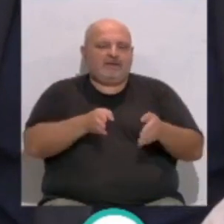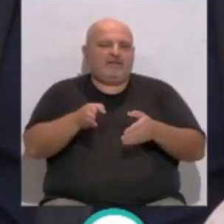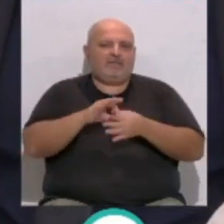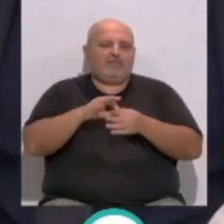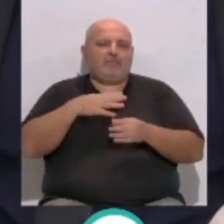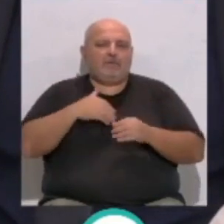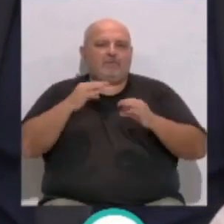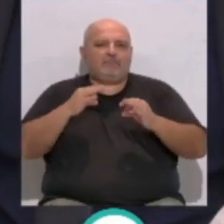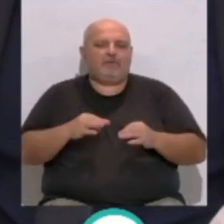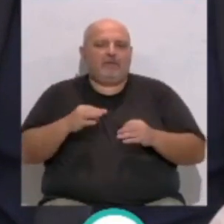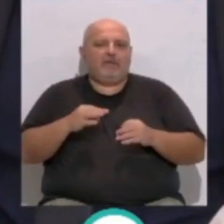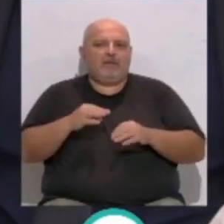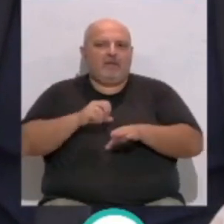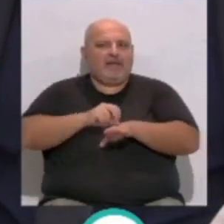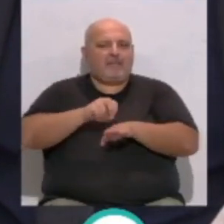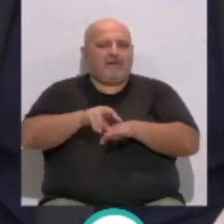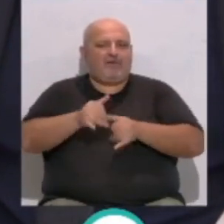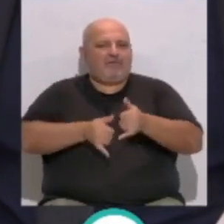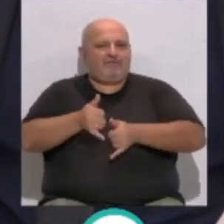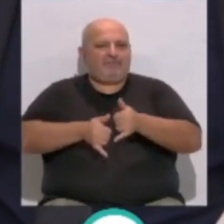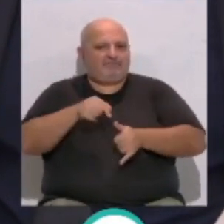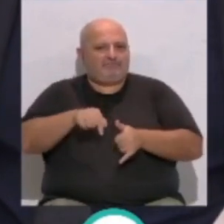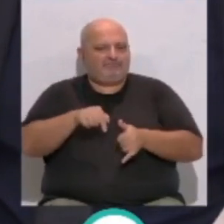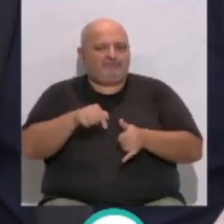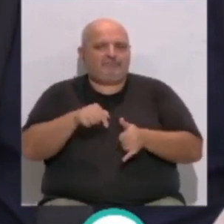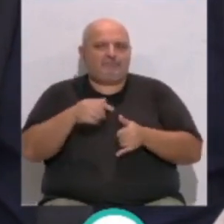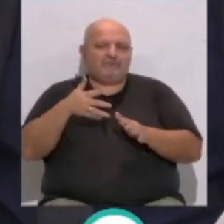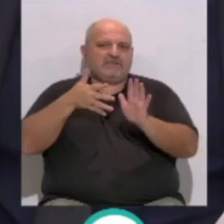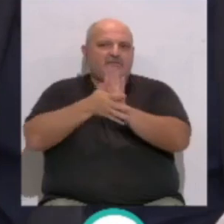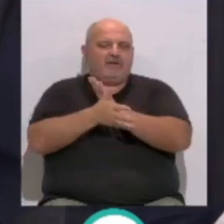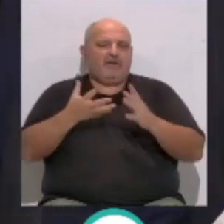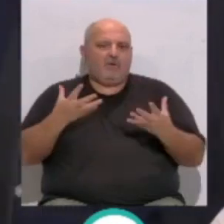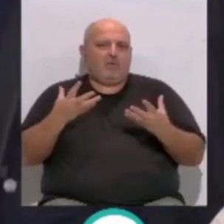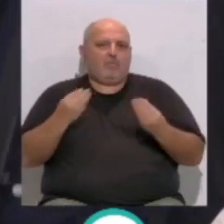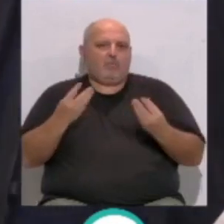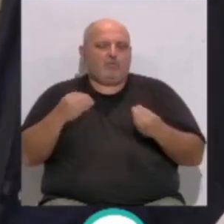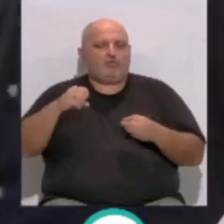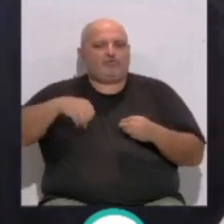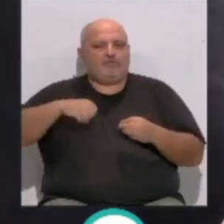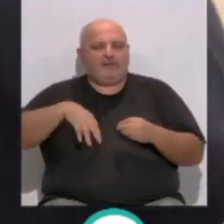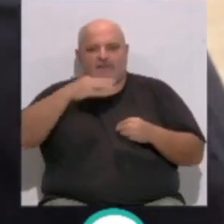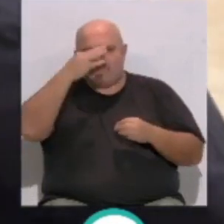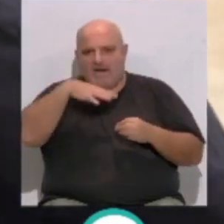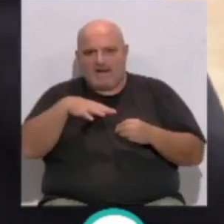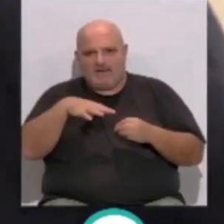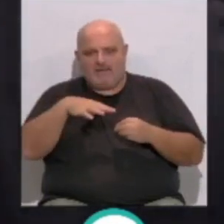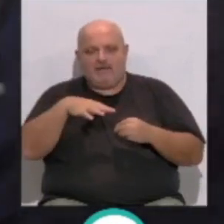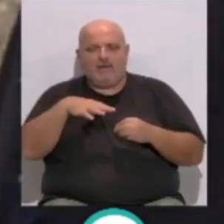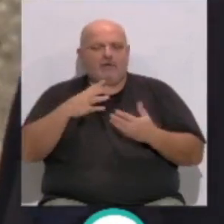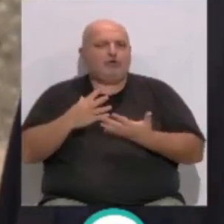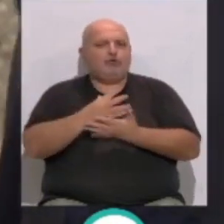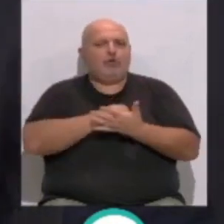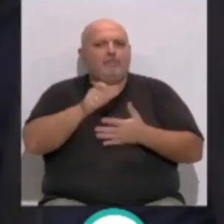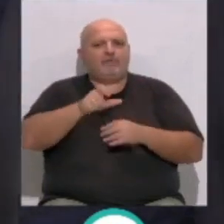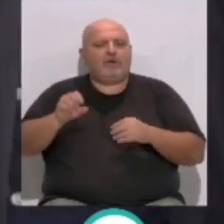poder iniciar este camino que va a significar mucho para las ciudades de San Fernando y Chiclana, para todas las